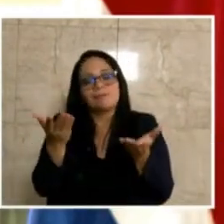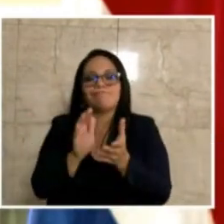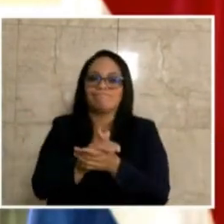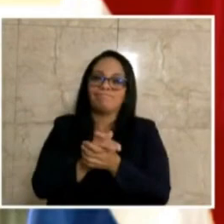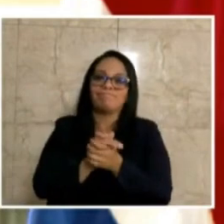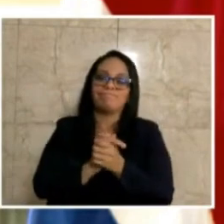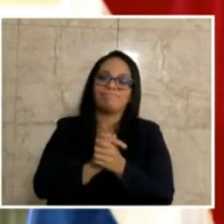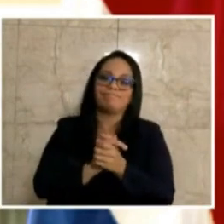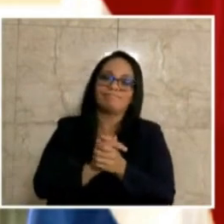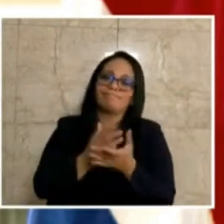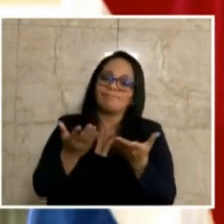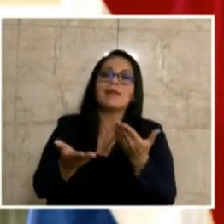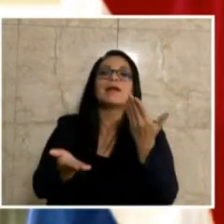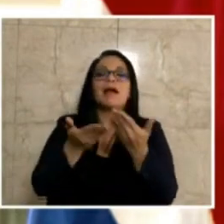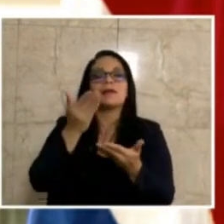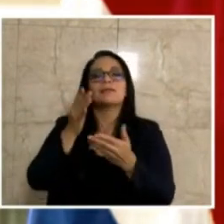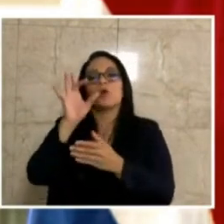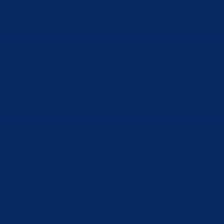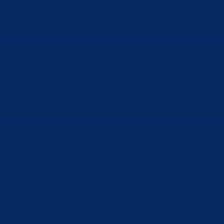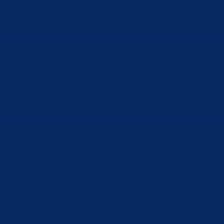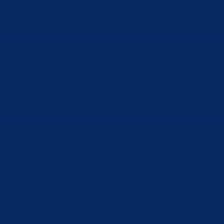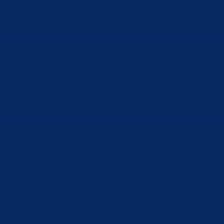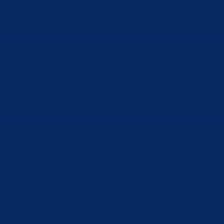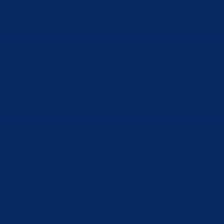hecho casi 8.000 cirugías.